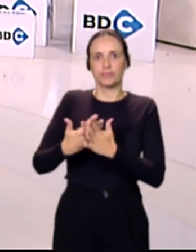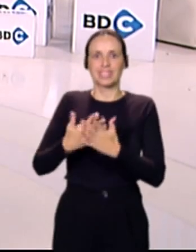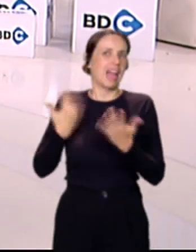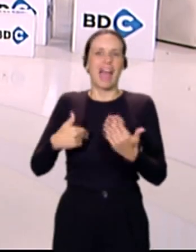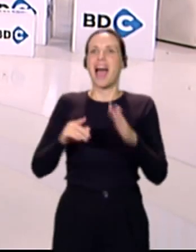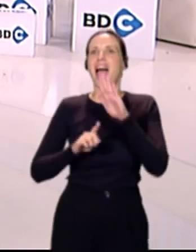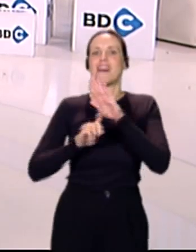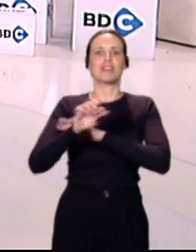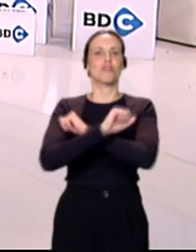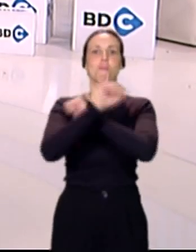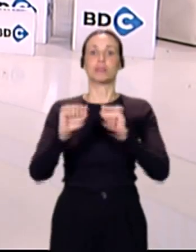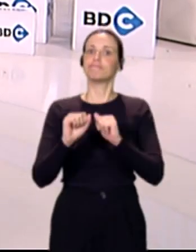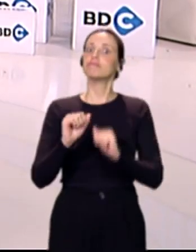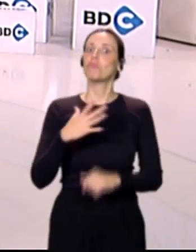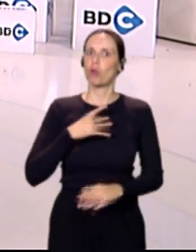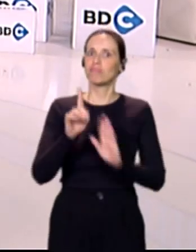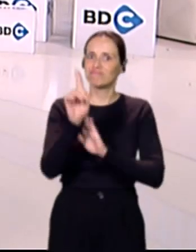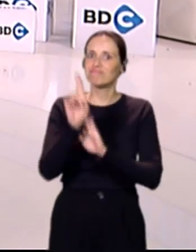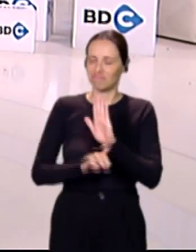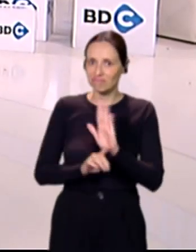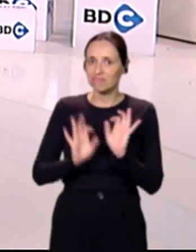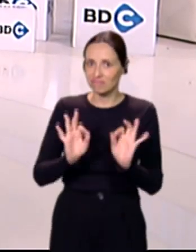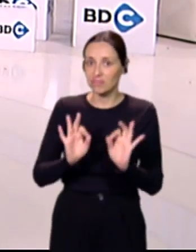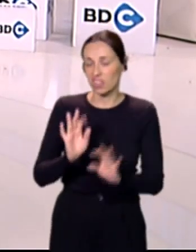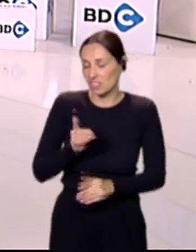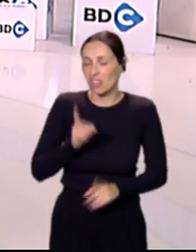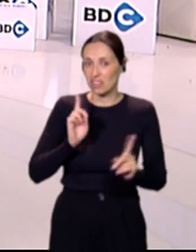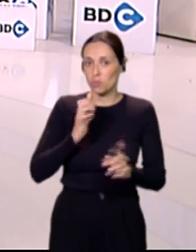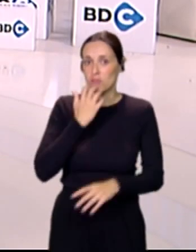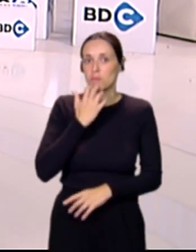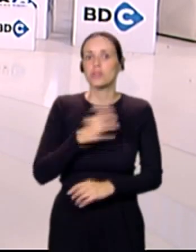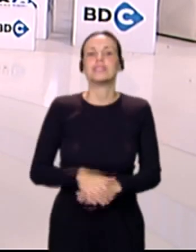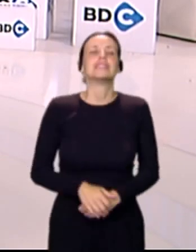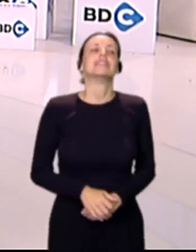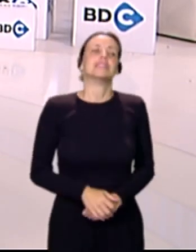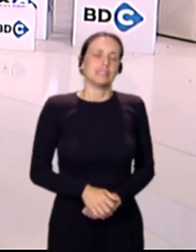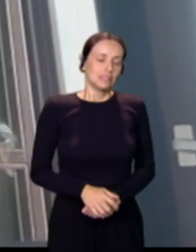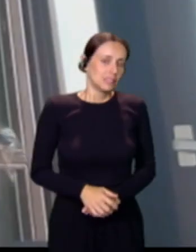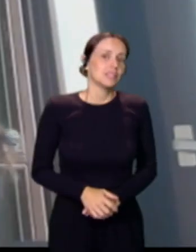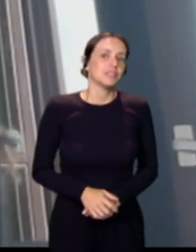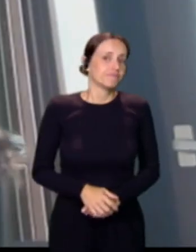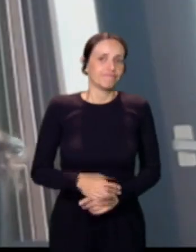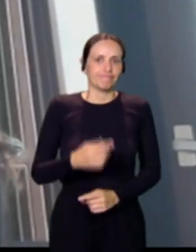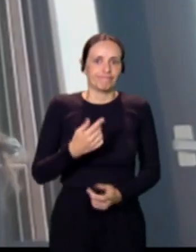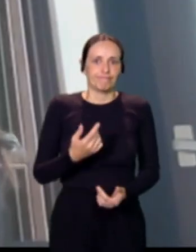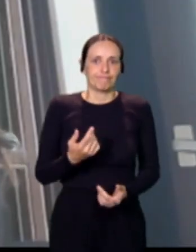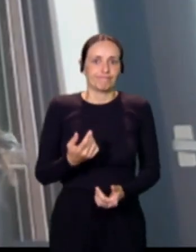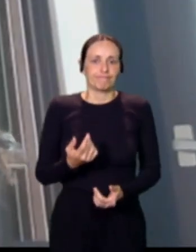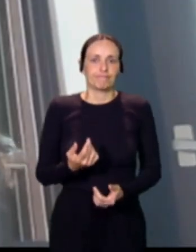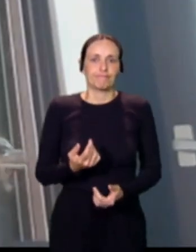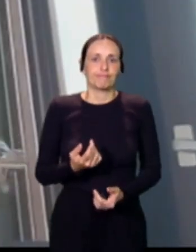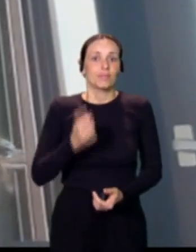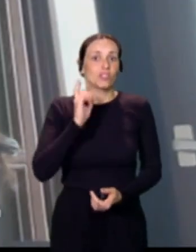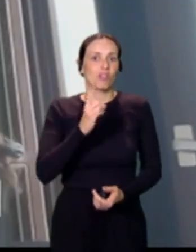amenazas de retroceso como es en este caso. Pues sí, desde luego, no tenemos más que mirar a nuestro